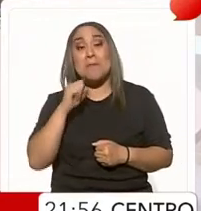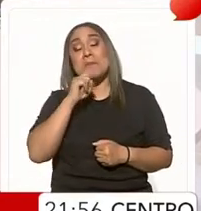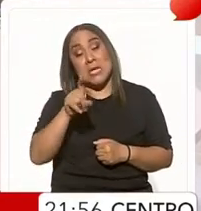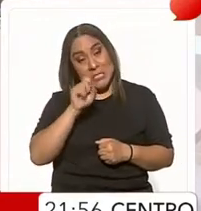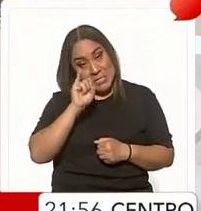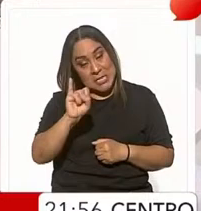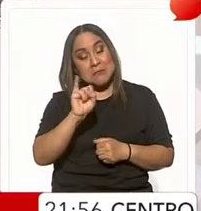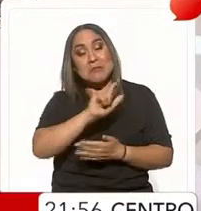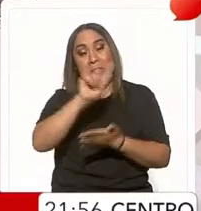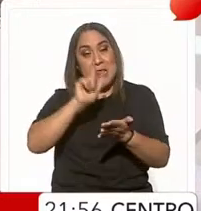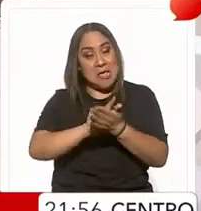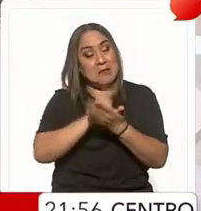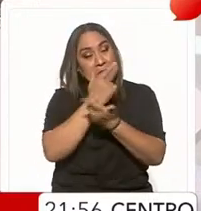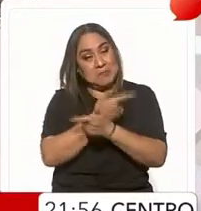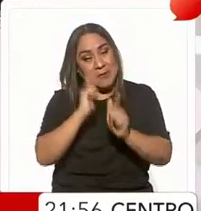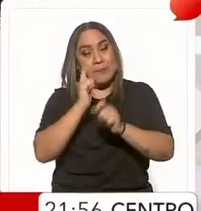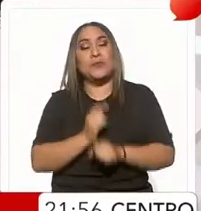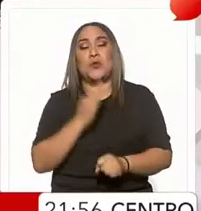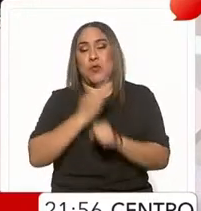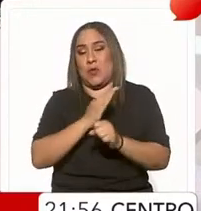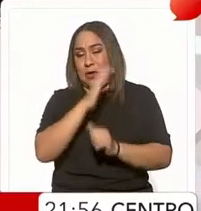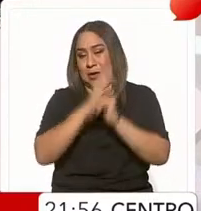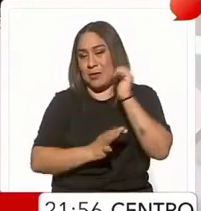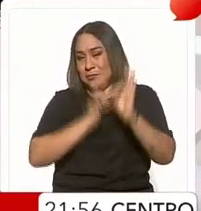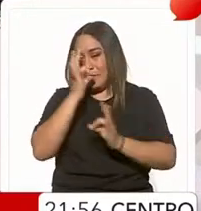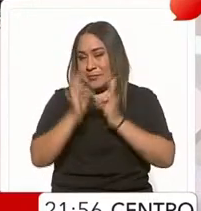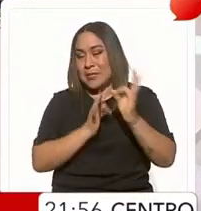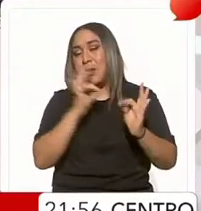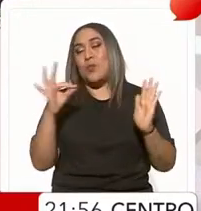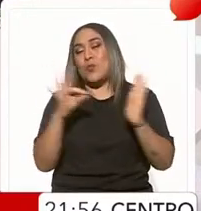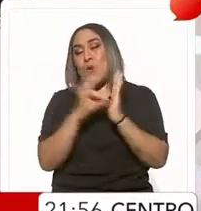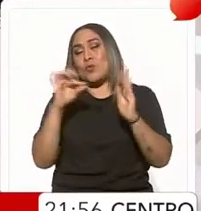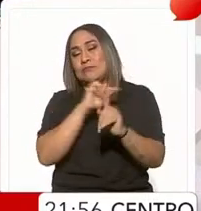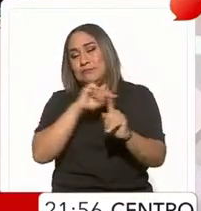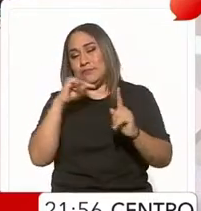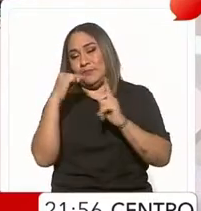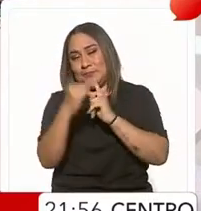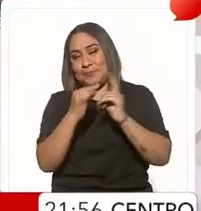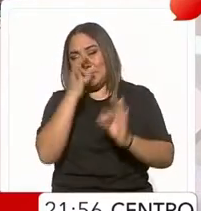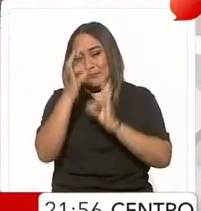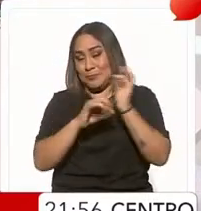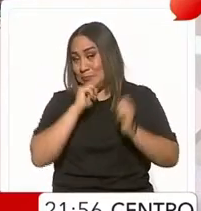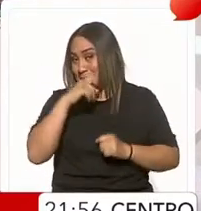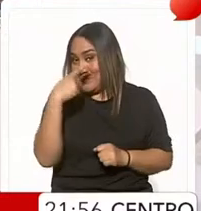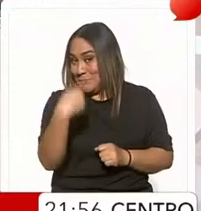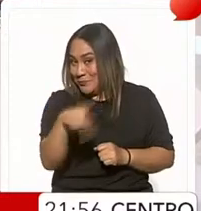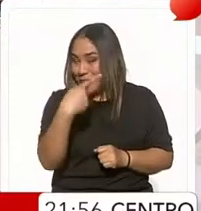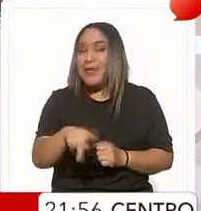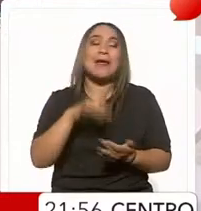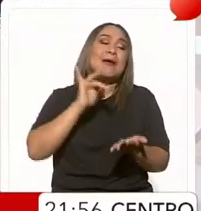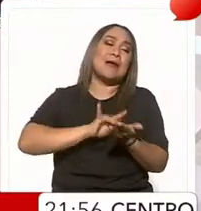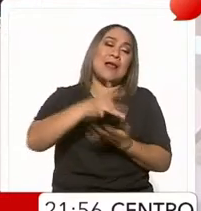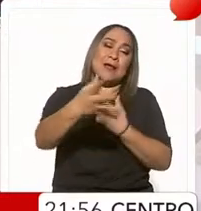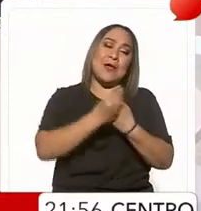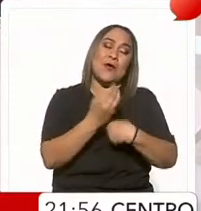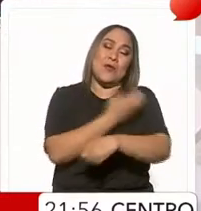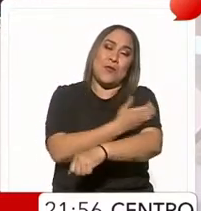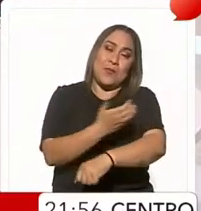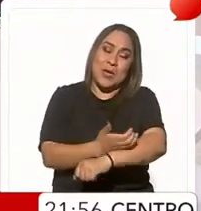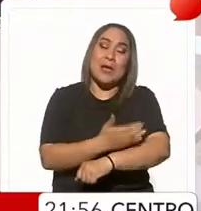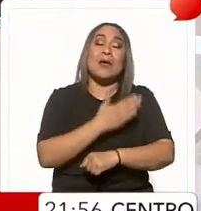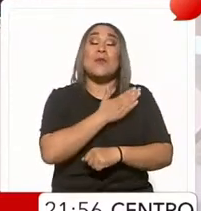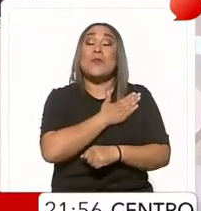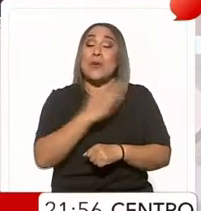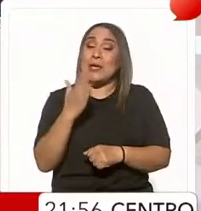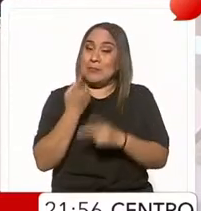a esta tendencia y con esto llegamos al final de esta emisión de punto de referencia tu noticiero muchísimas gracias por acompañarnos que tenga un muy